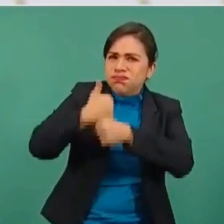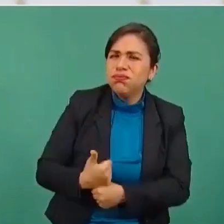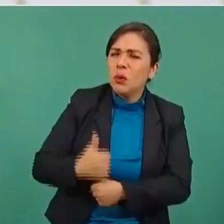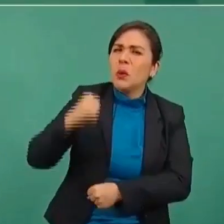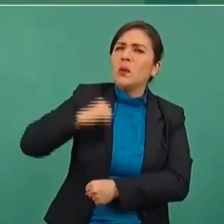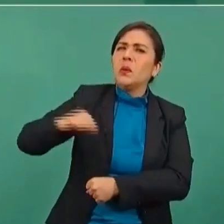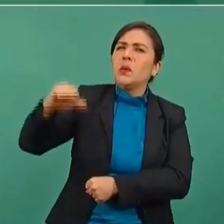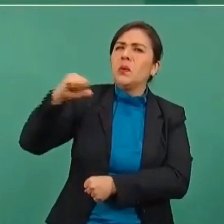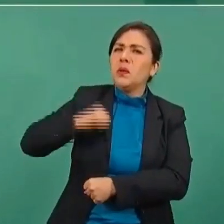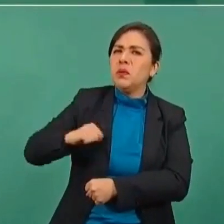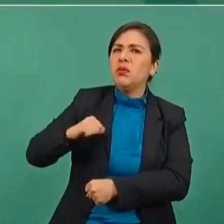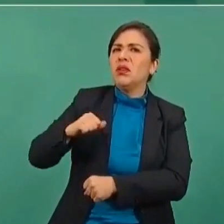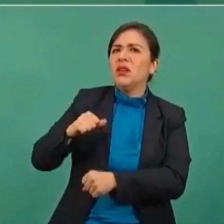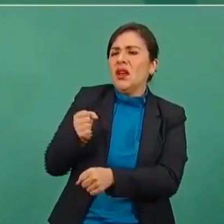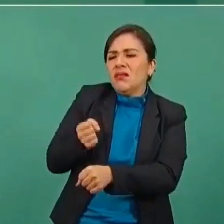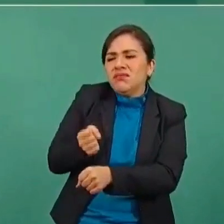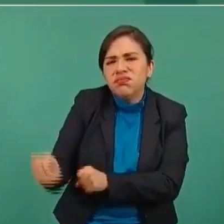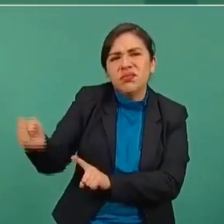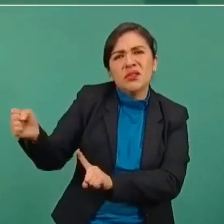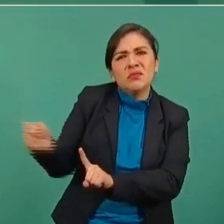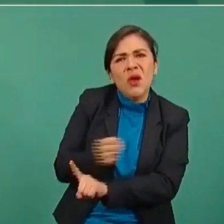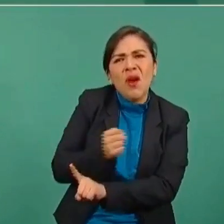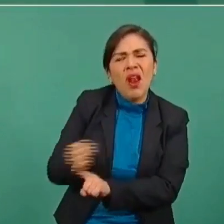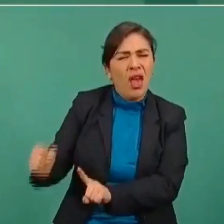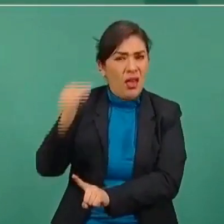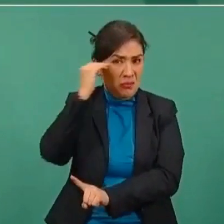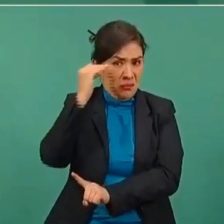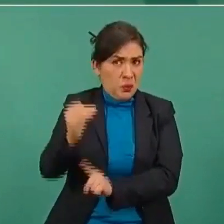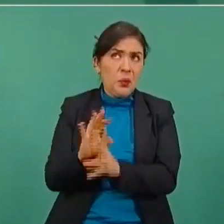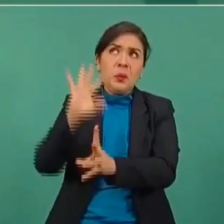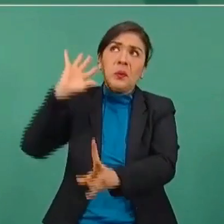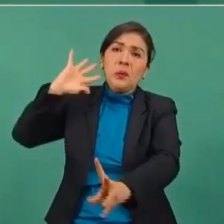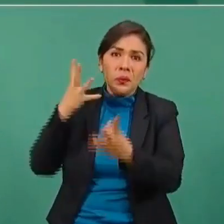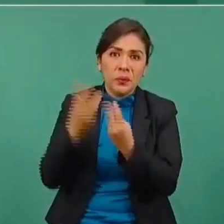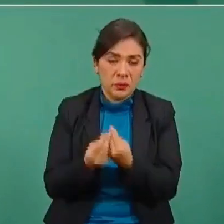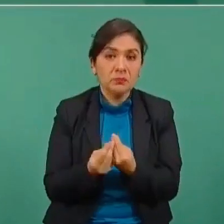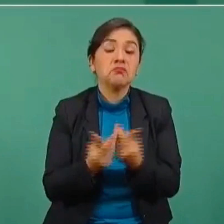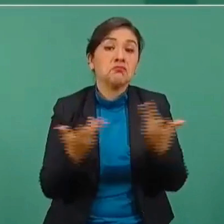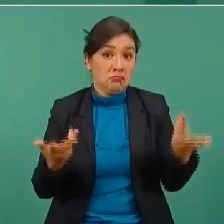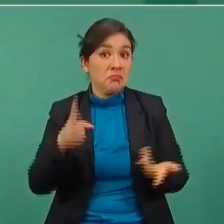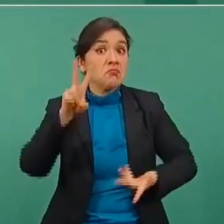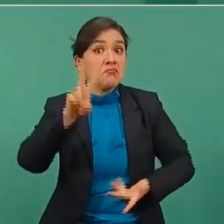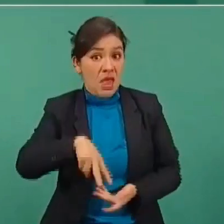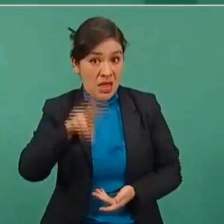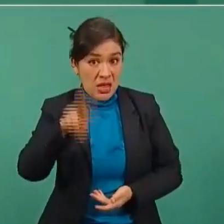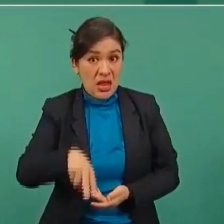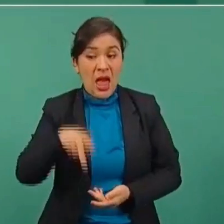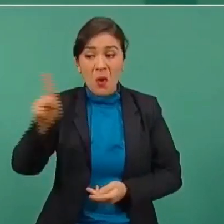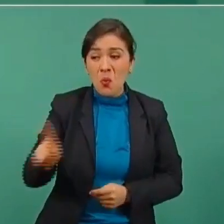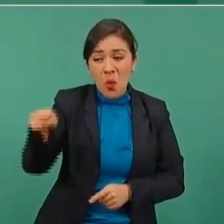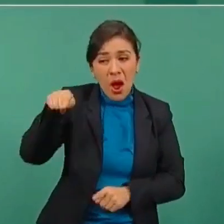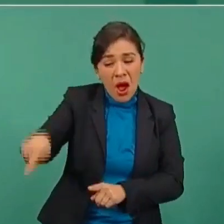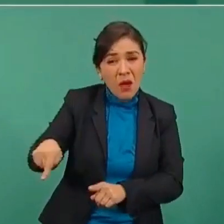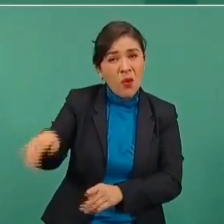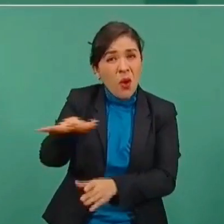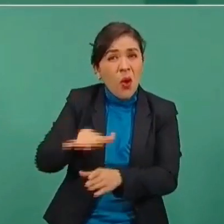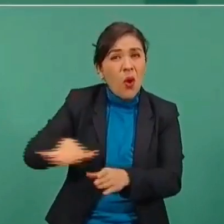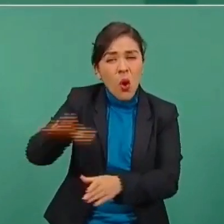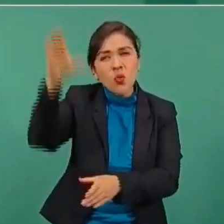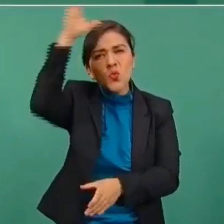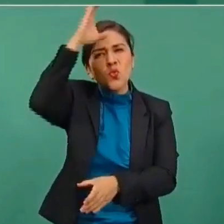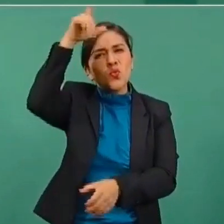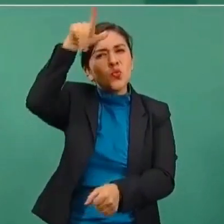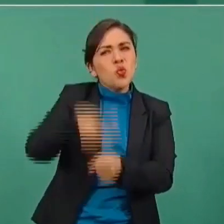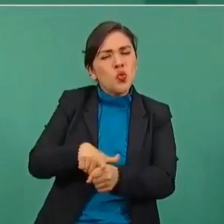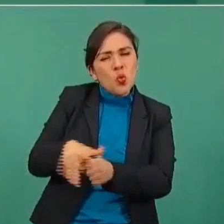represión durante mucho tiempo. Sin duda es la etnia, es la cultura